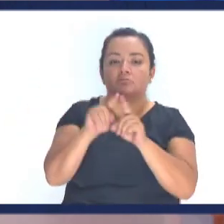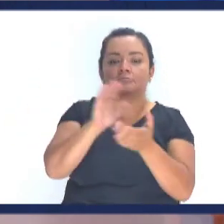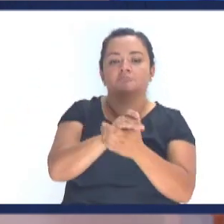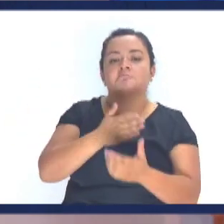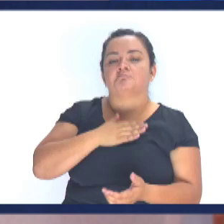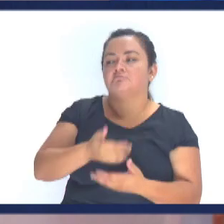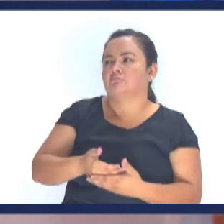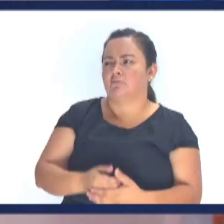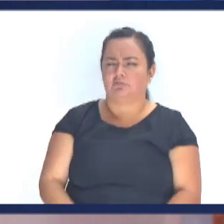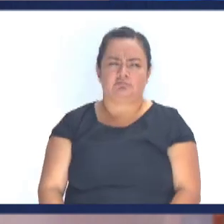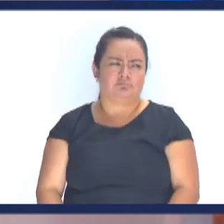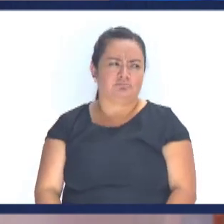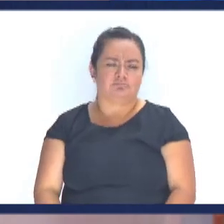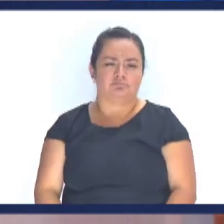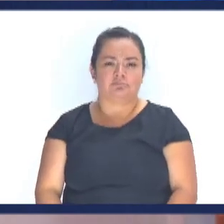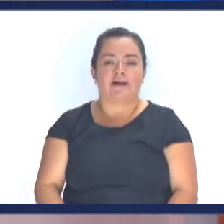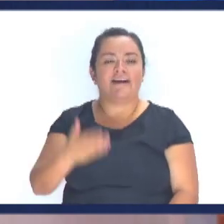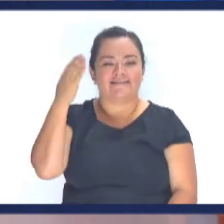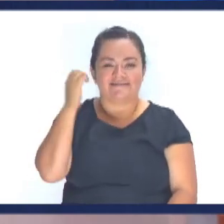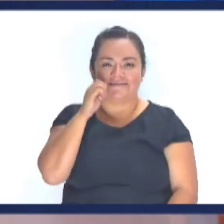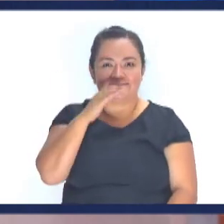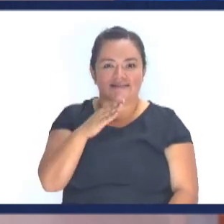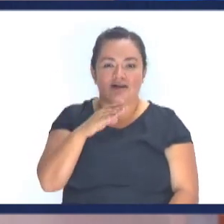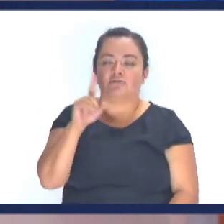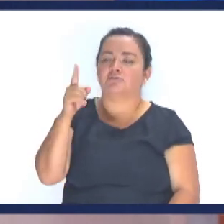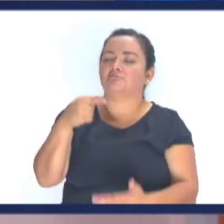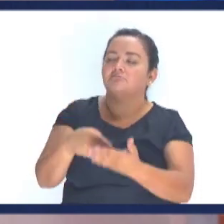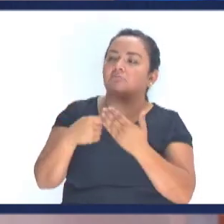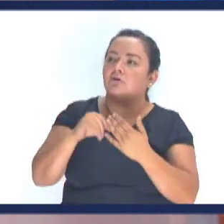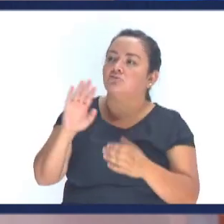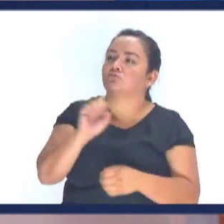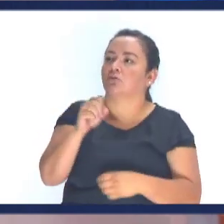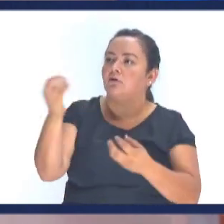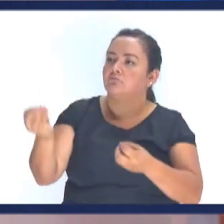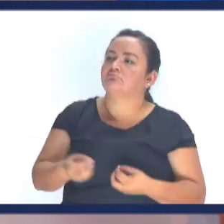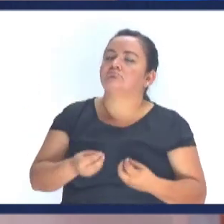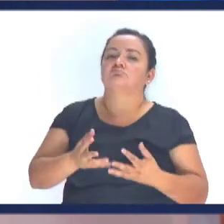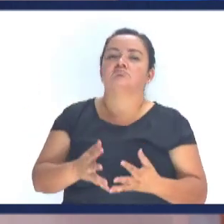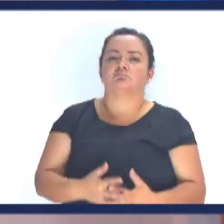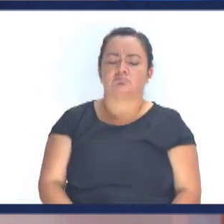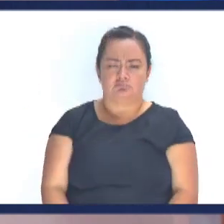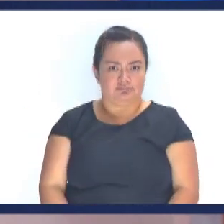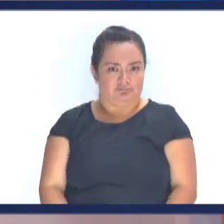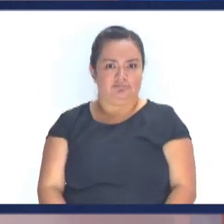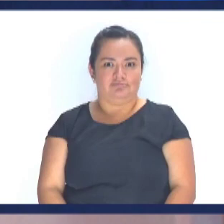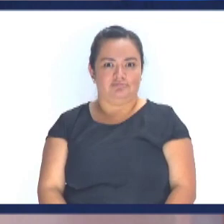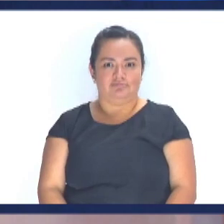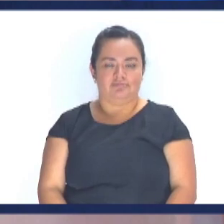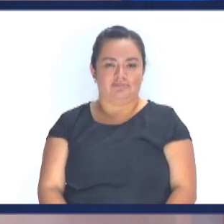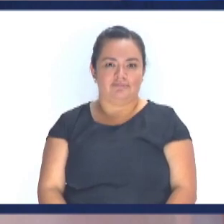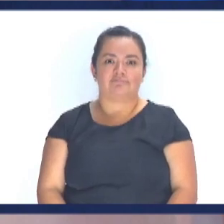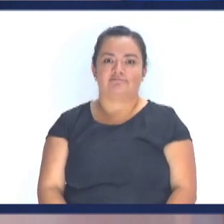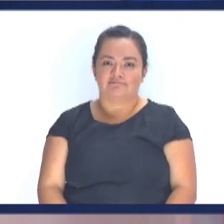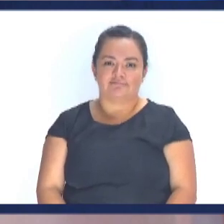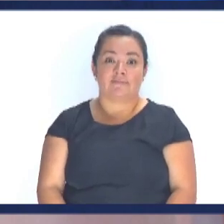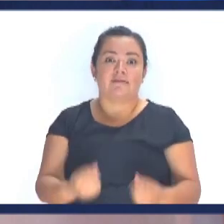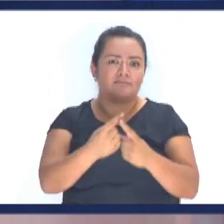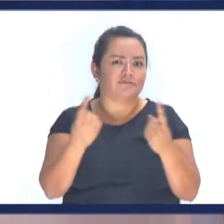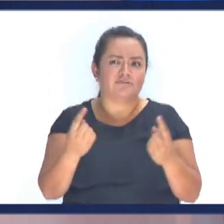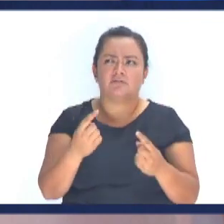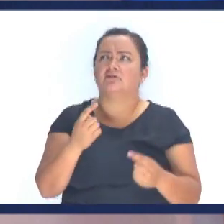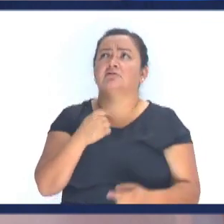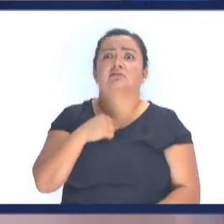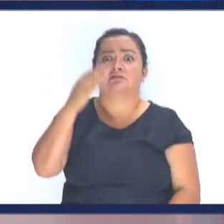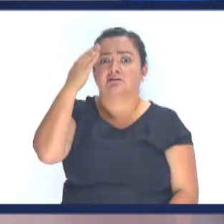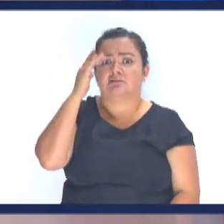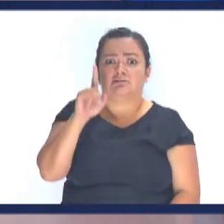Voy más allá Gente que aparecía Decía Dios me acaba De revelar Que usted Me va a regalar Su carro Así hermano Y la gente Que